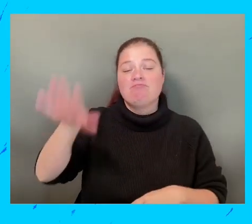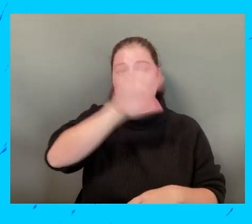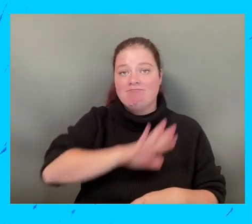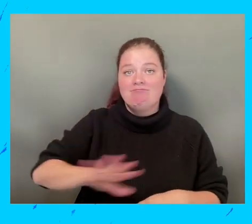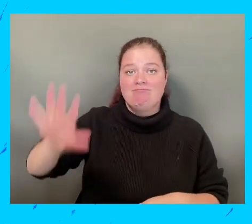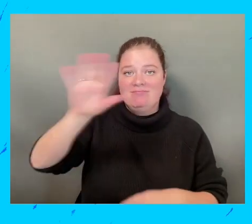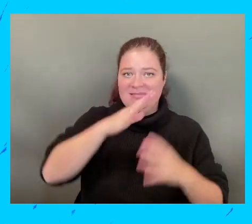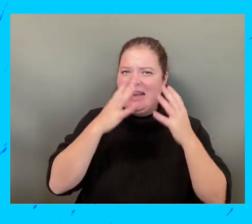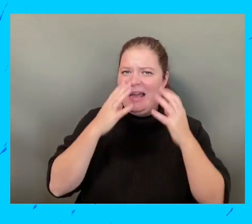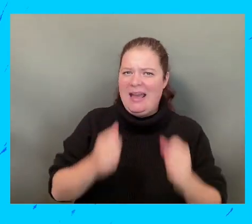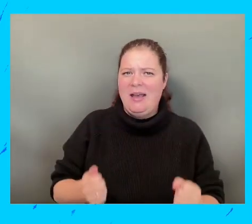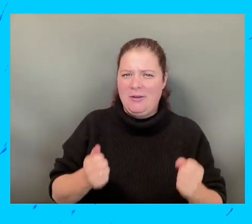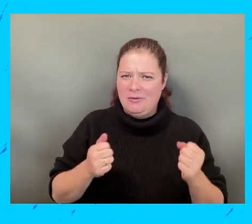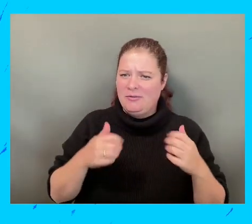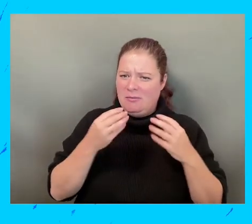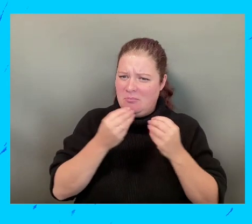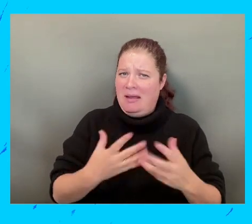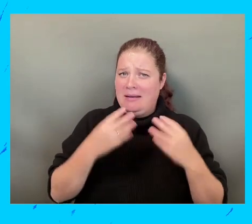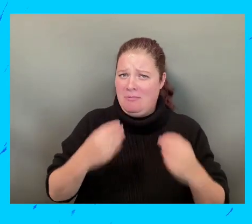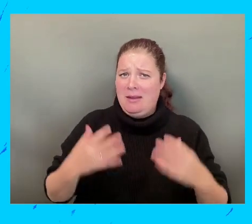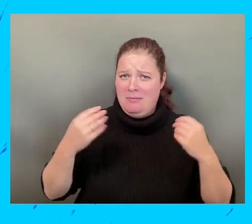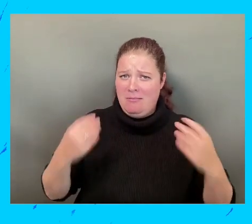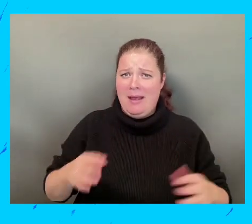mil 400 en nuestro país.